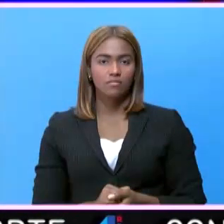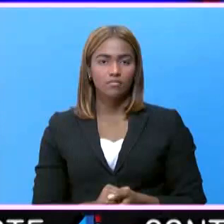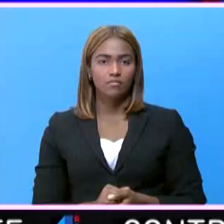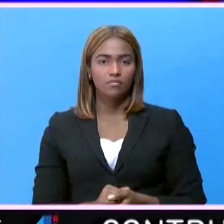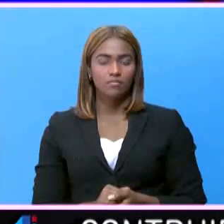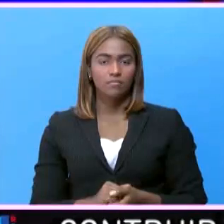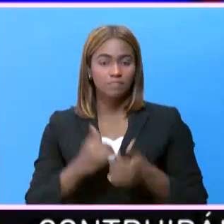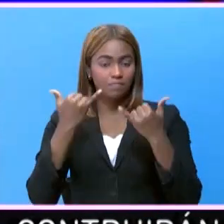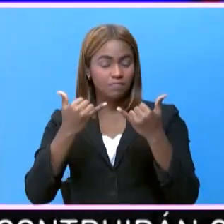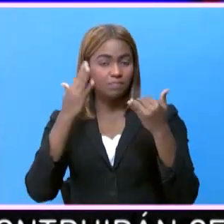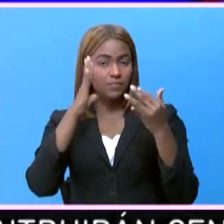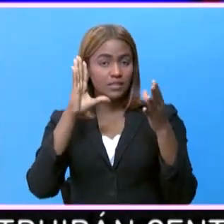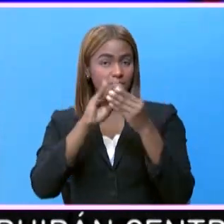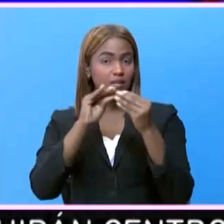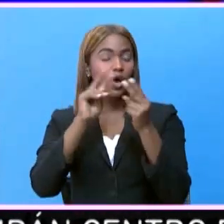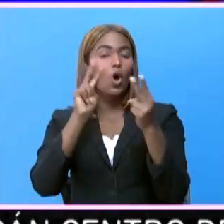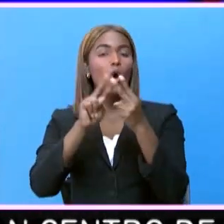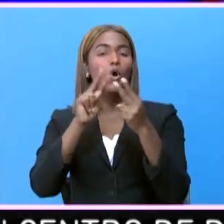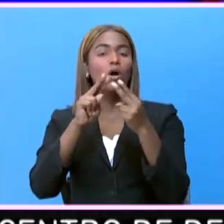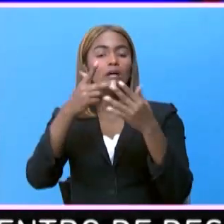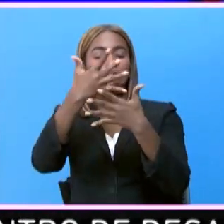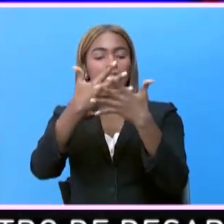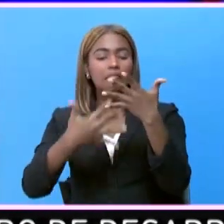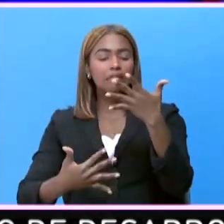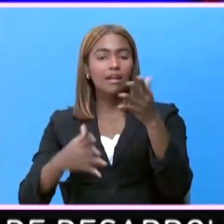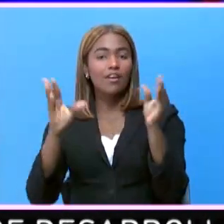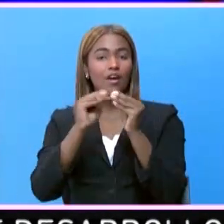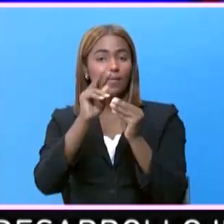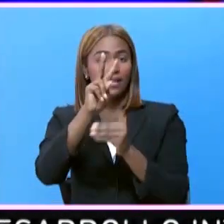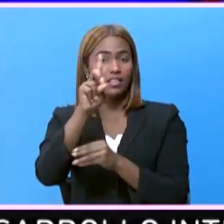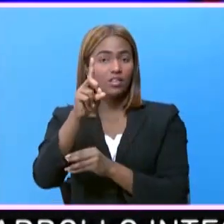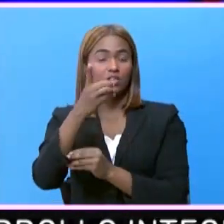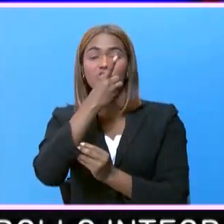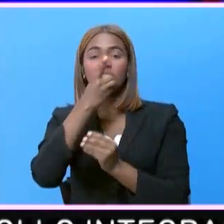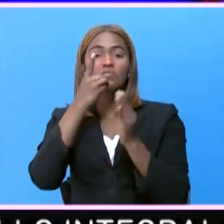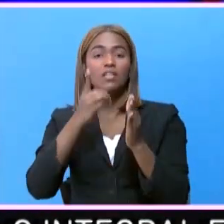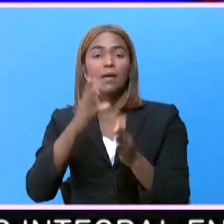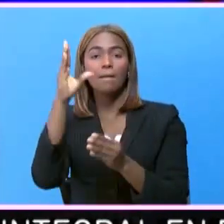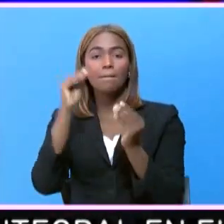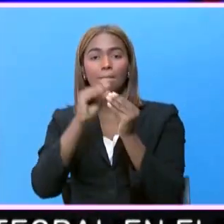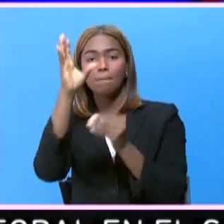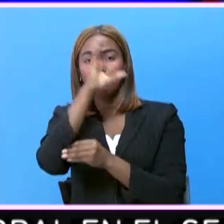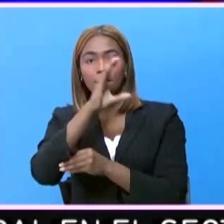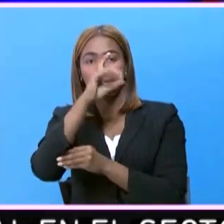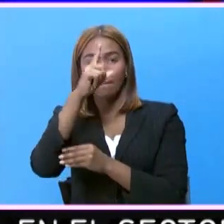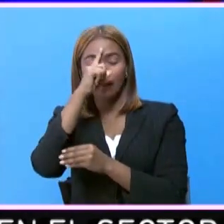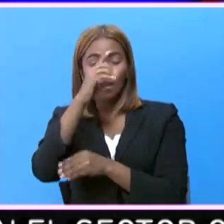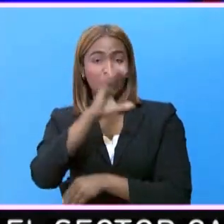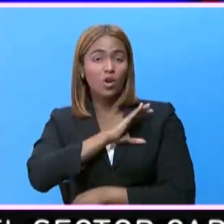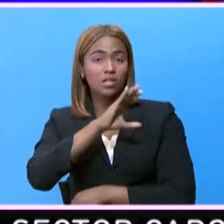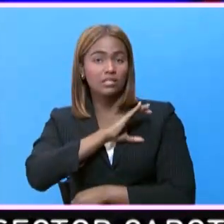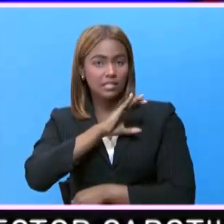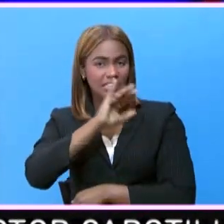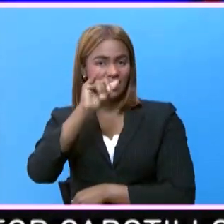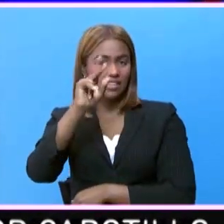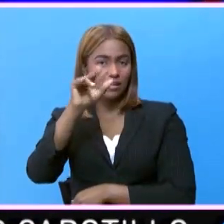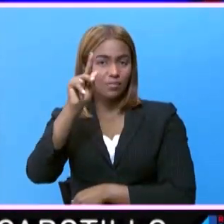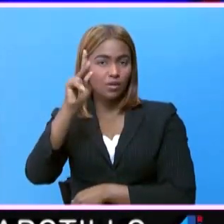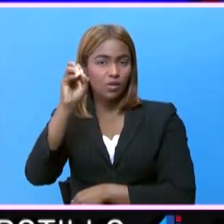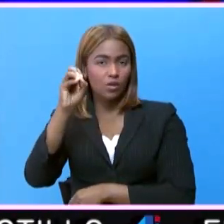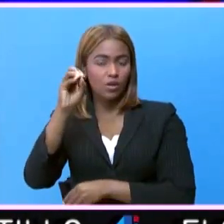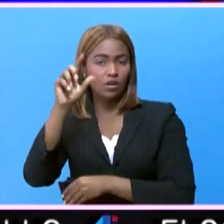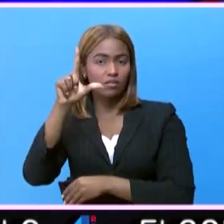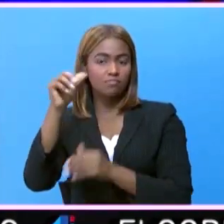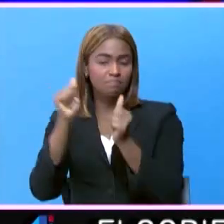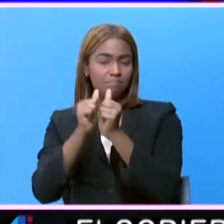A continuación, conozca la lista de los 21 dominicanos más buscado por la Interpol con nuestro compañero